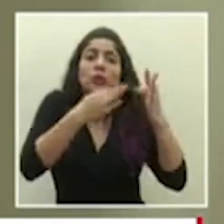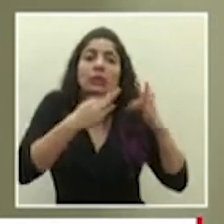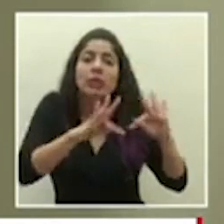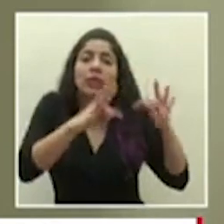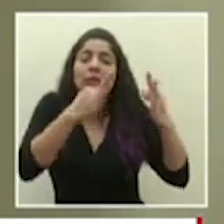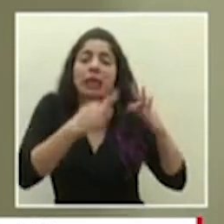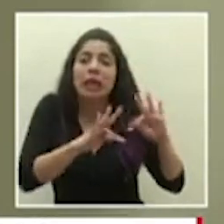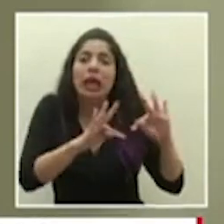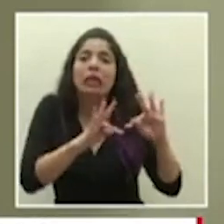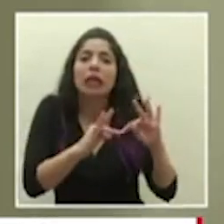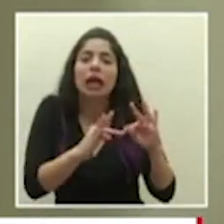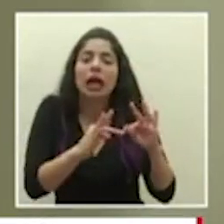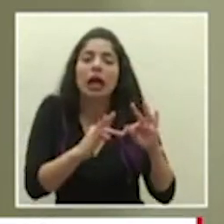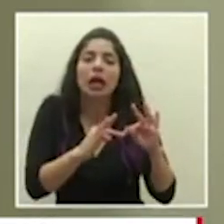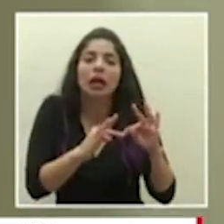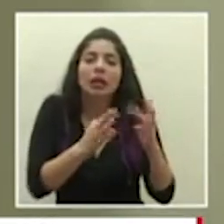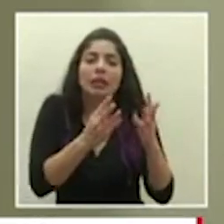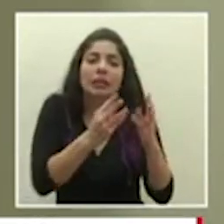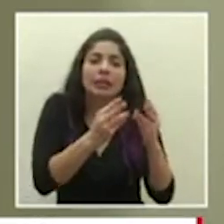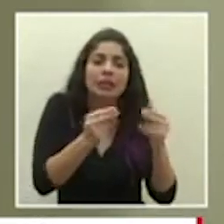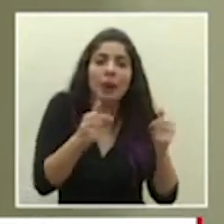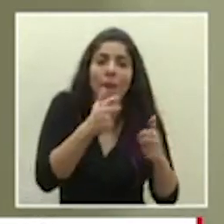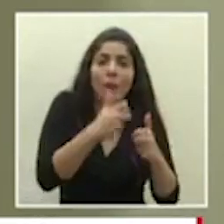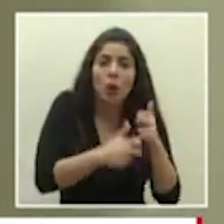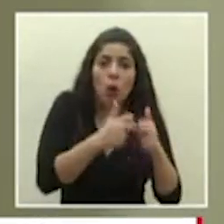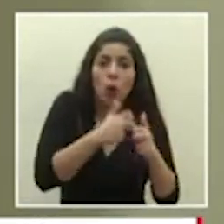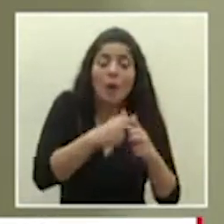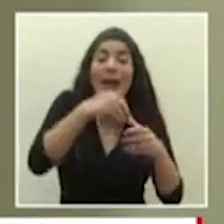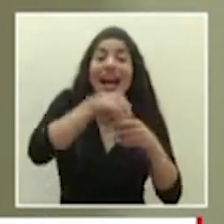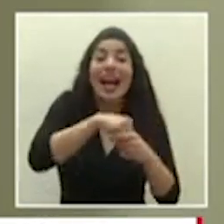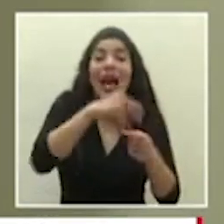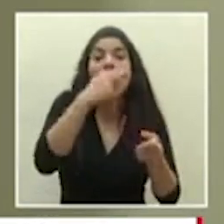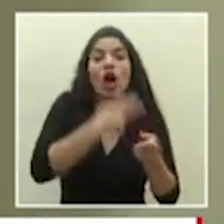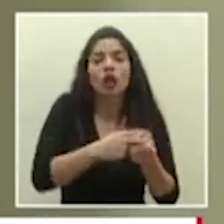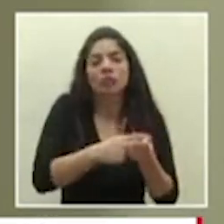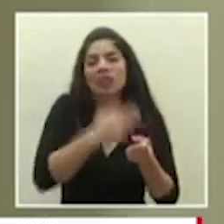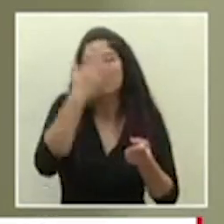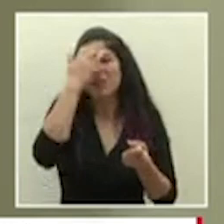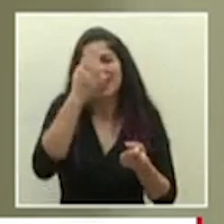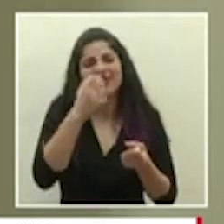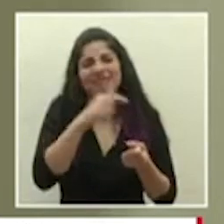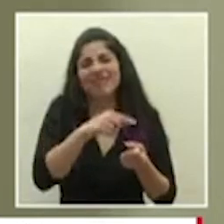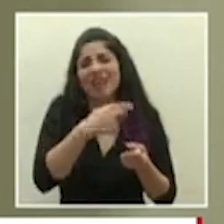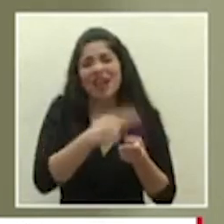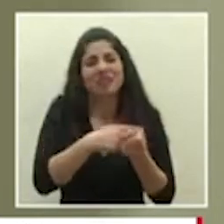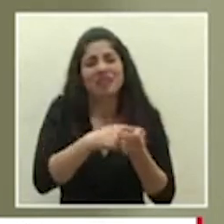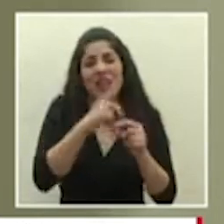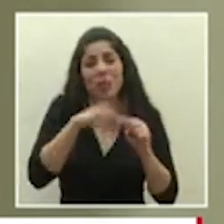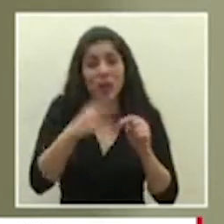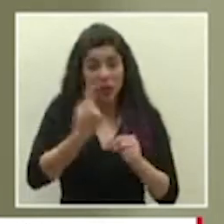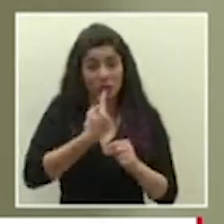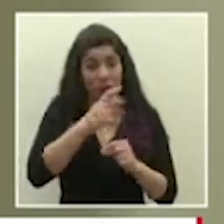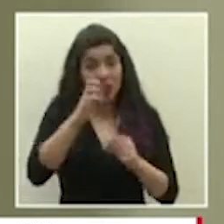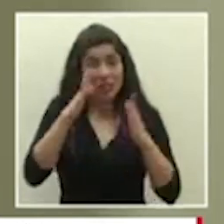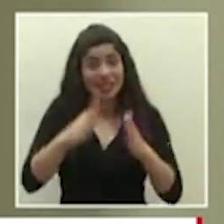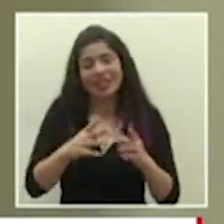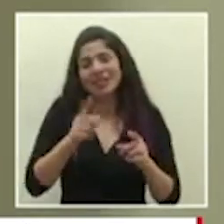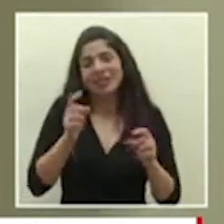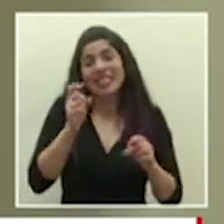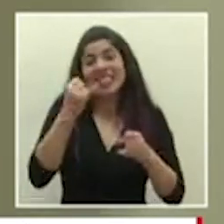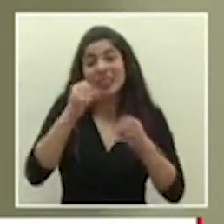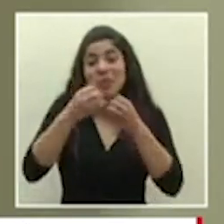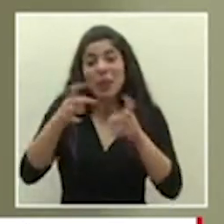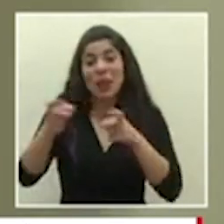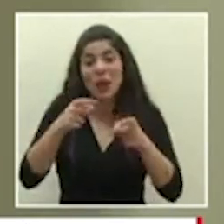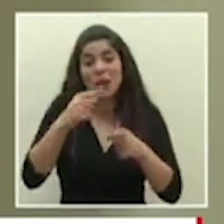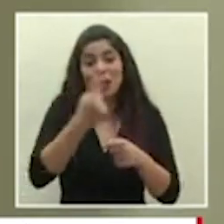resolver el problema en un hospital porque eso no lo podemos hacer ni siquiera para nuestra población si esto se saliera de